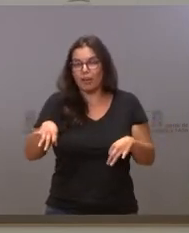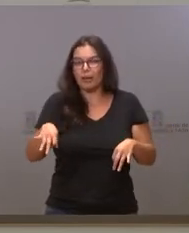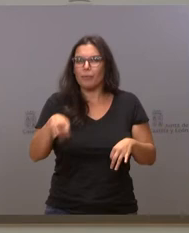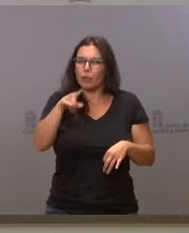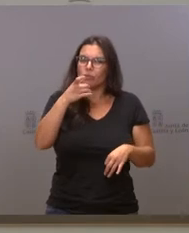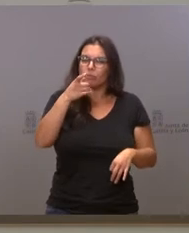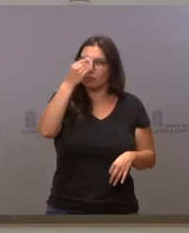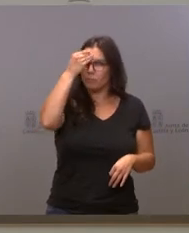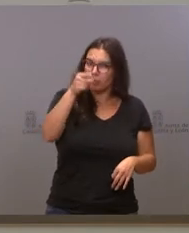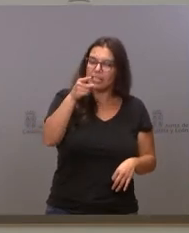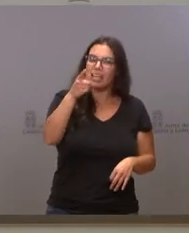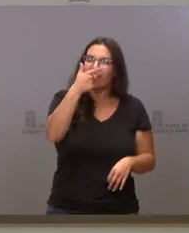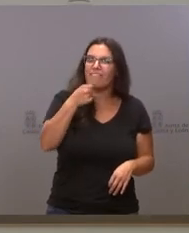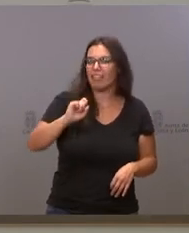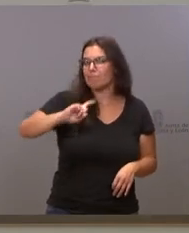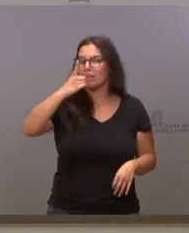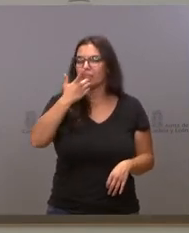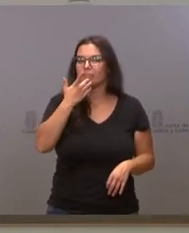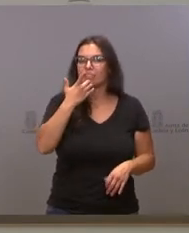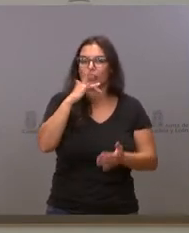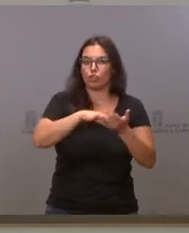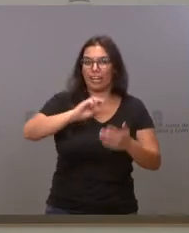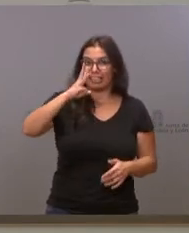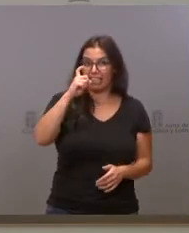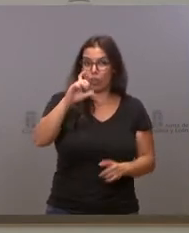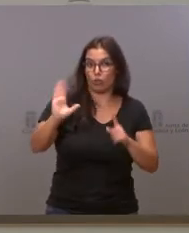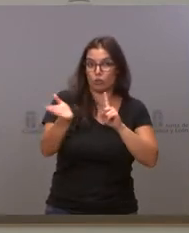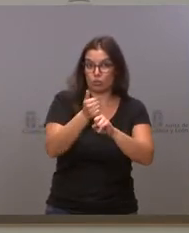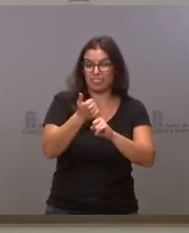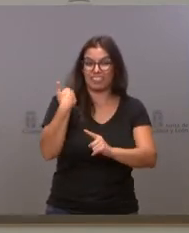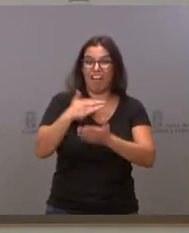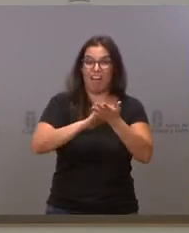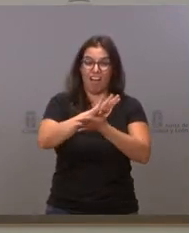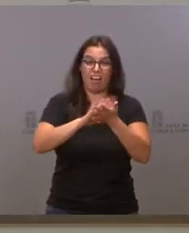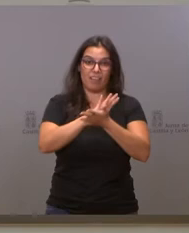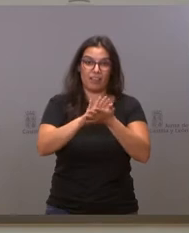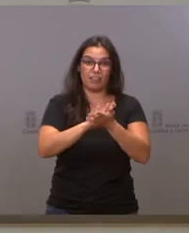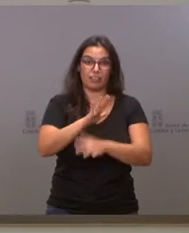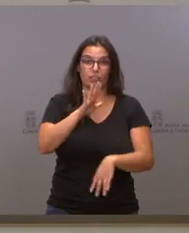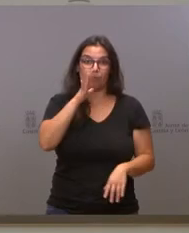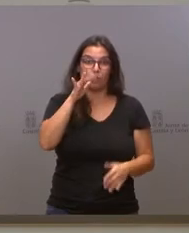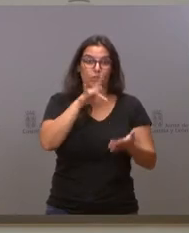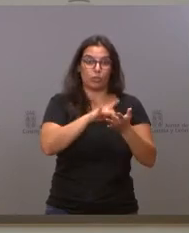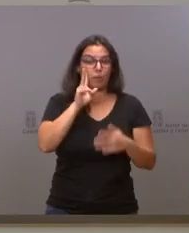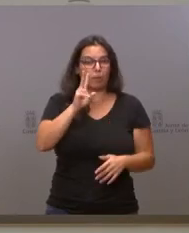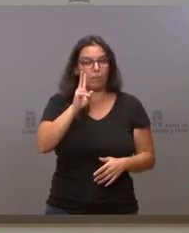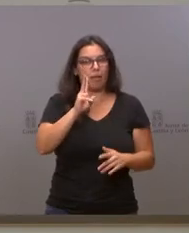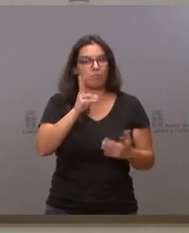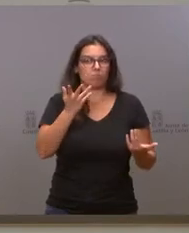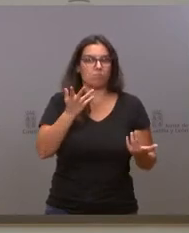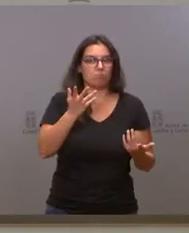lograría más fácilmente con la tercera dosis de la que ya se está hablando, después de que esa incidencia se esté viendo en